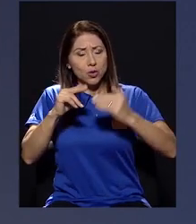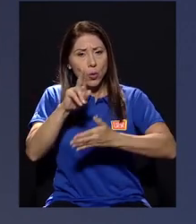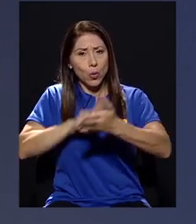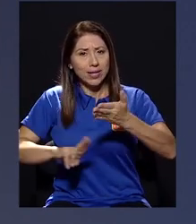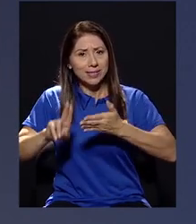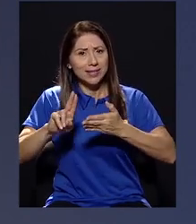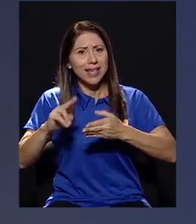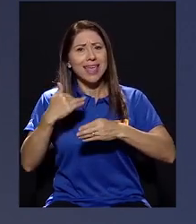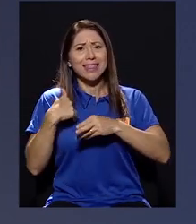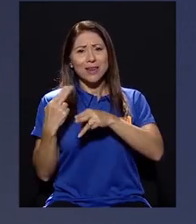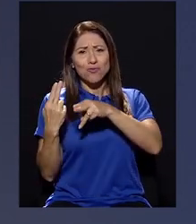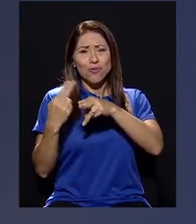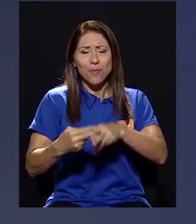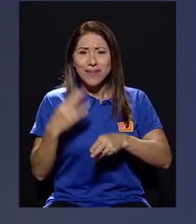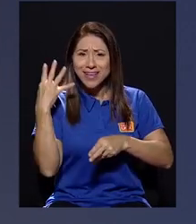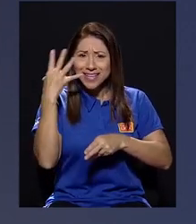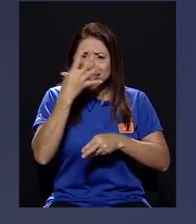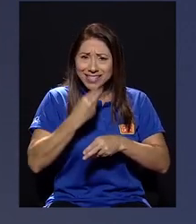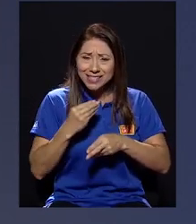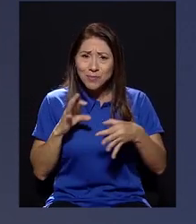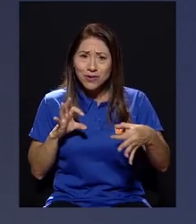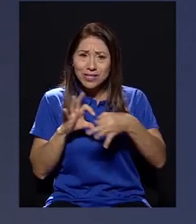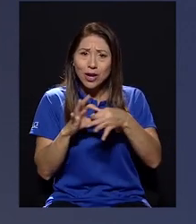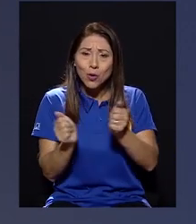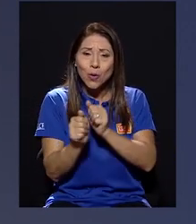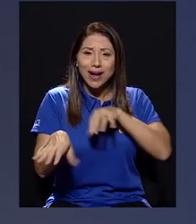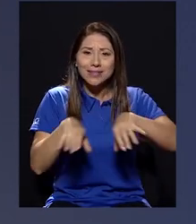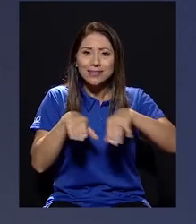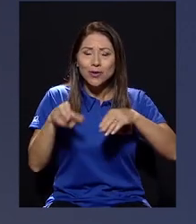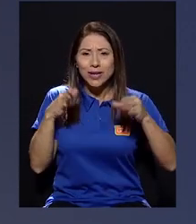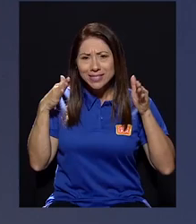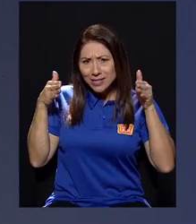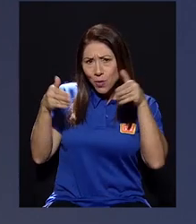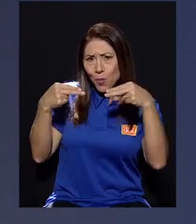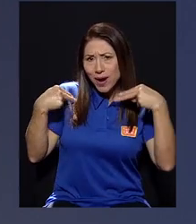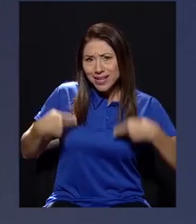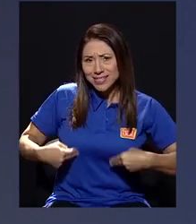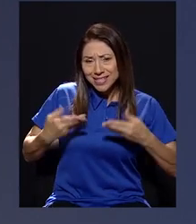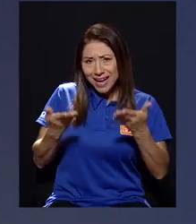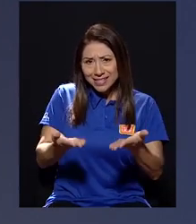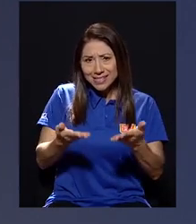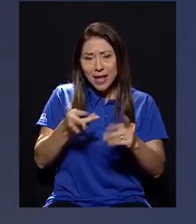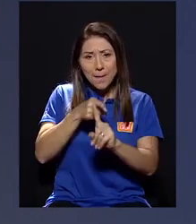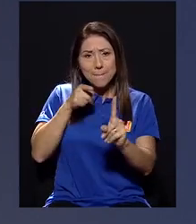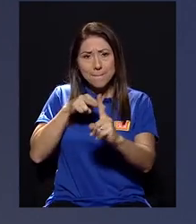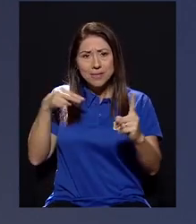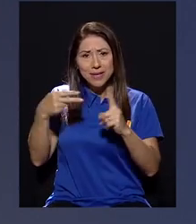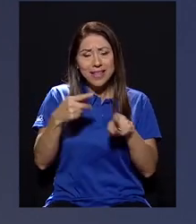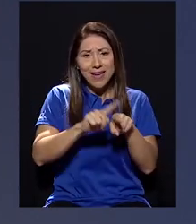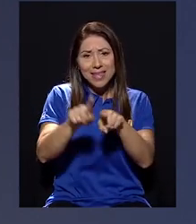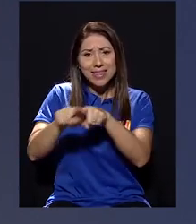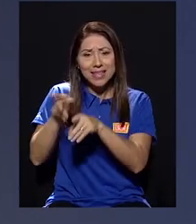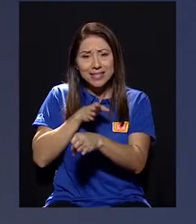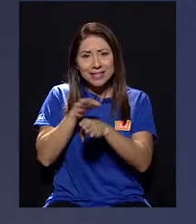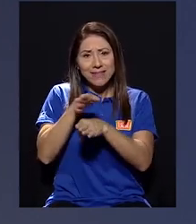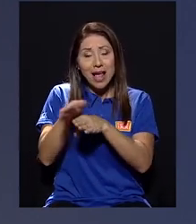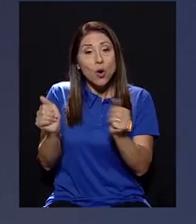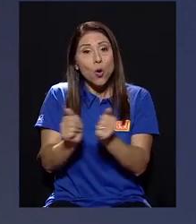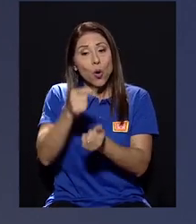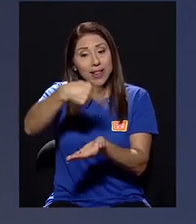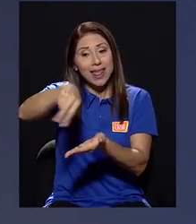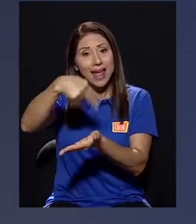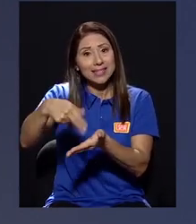que tiene un nombre bellísimo, que tiene que ver con las acciones humanísticas desde una perspectiva interdisciplinaria, para lograr desde la danza la